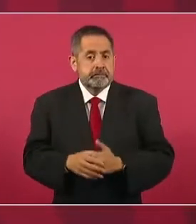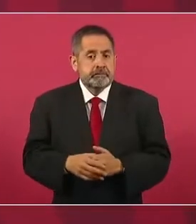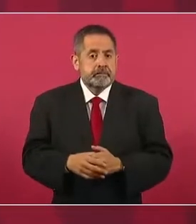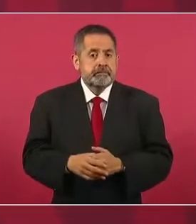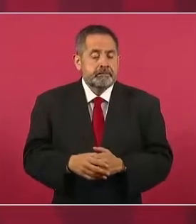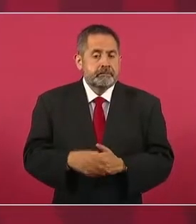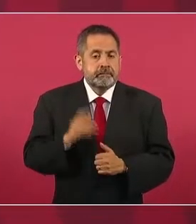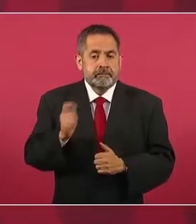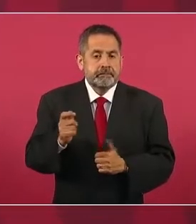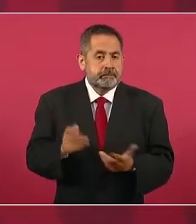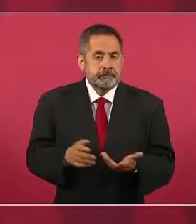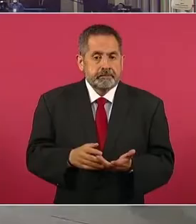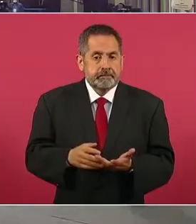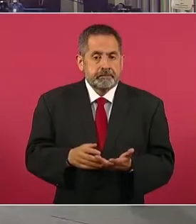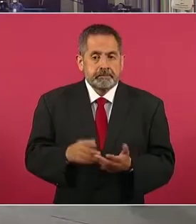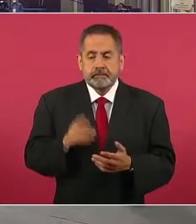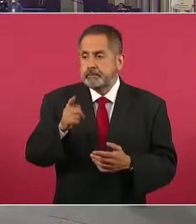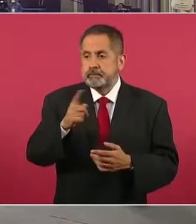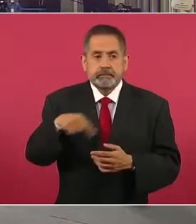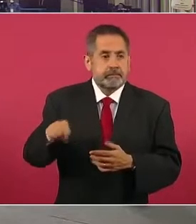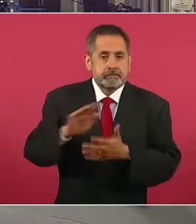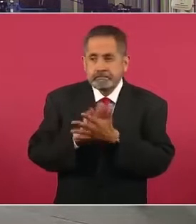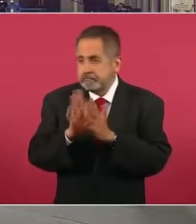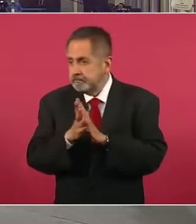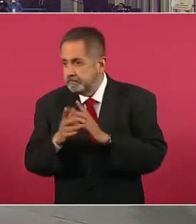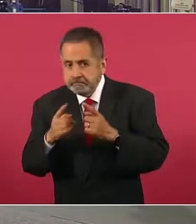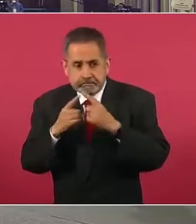existe contubernio,